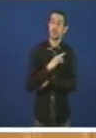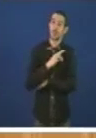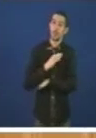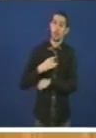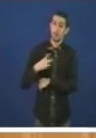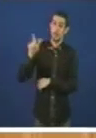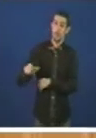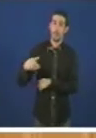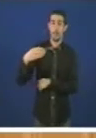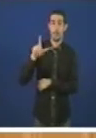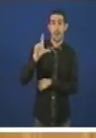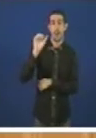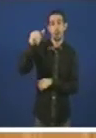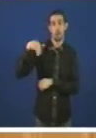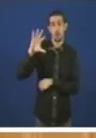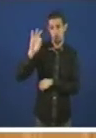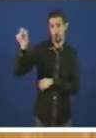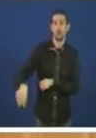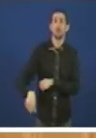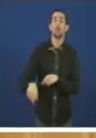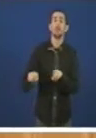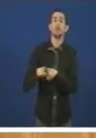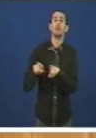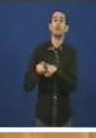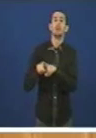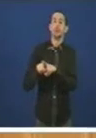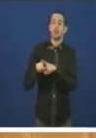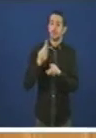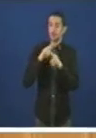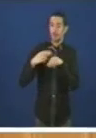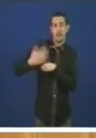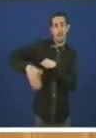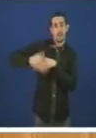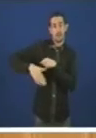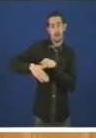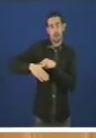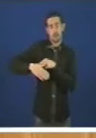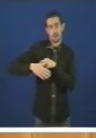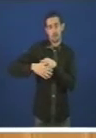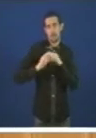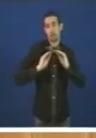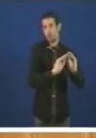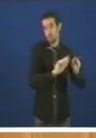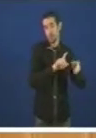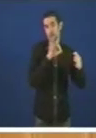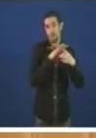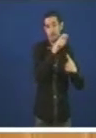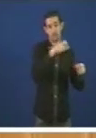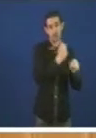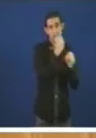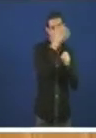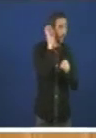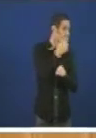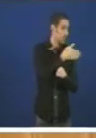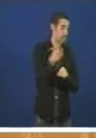facer unha clara distinción entre as reivindicacións legítimas dos traballadores e as súas propostas interesadas